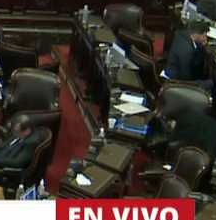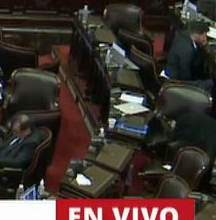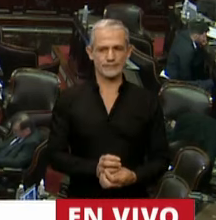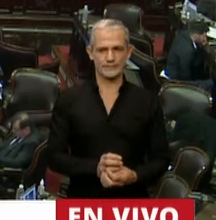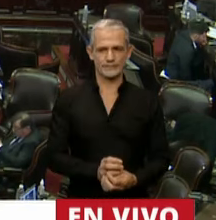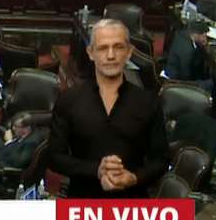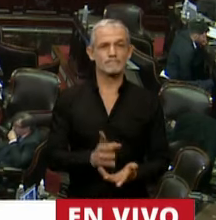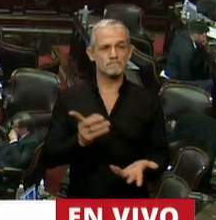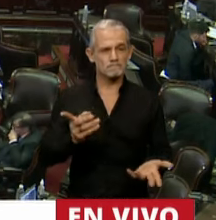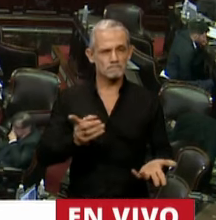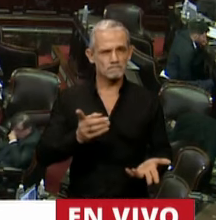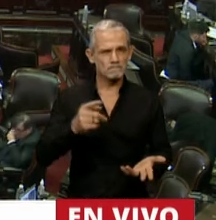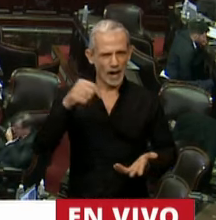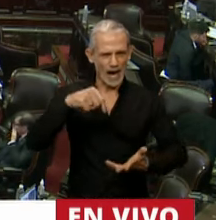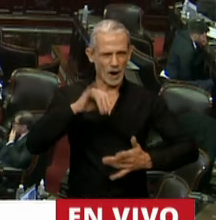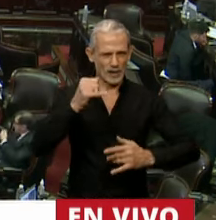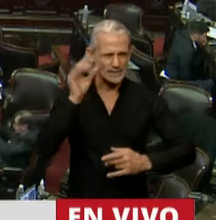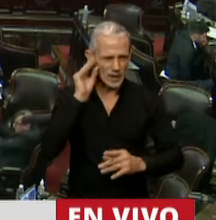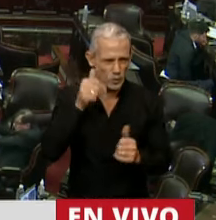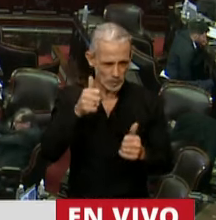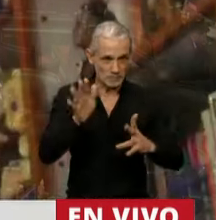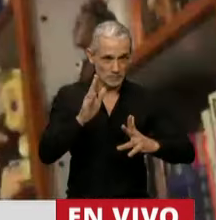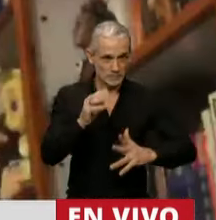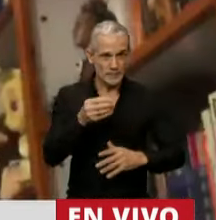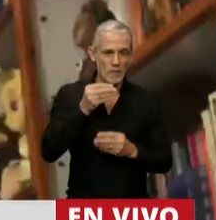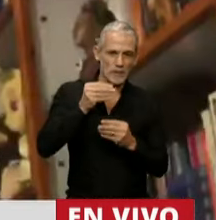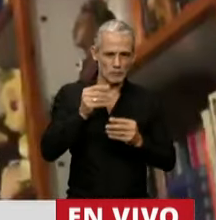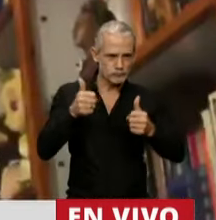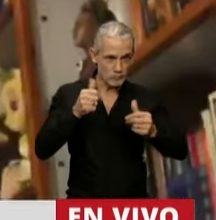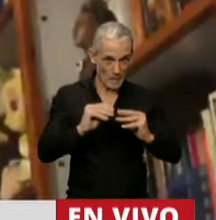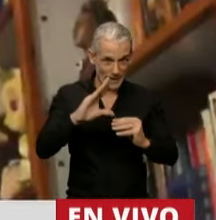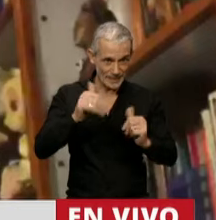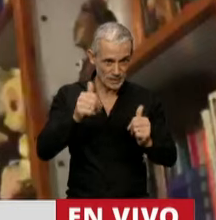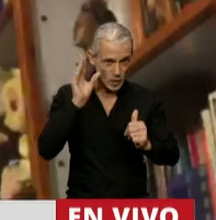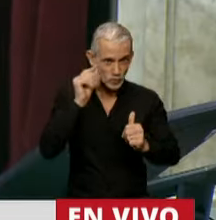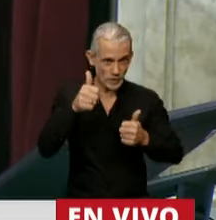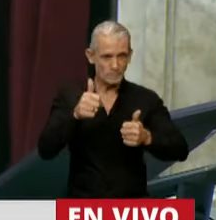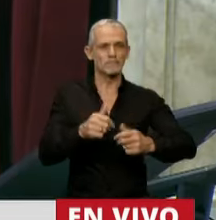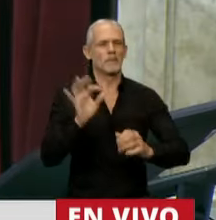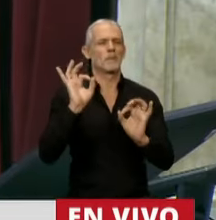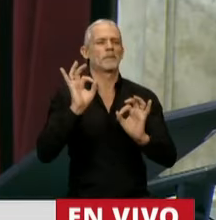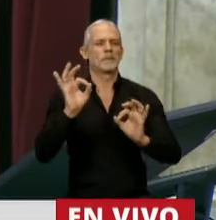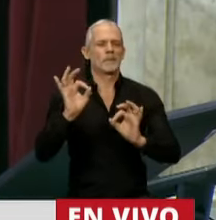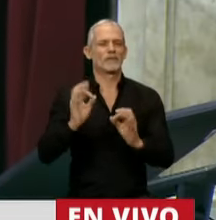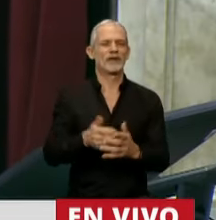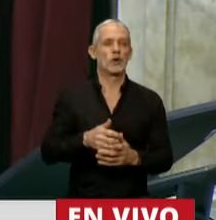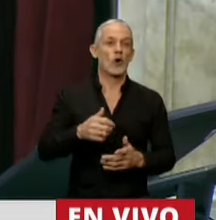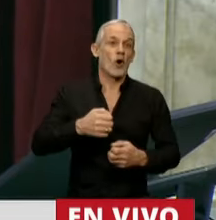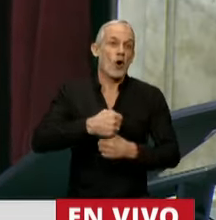Acá. Ahora sí. ¿Me escucha, presidente? Perfectamente, Eduardo.